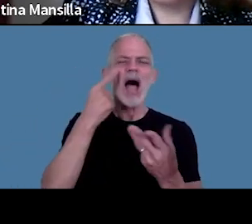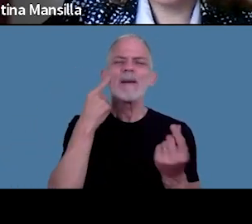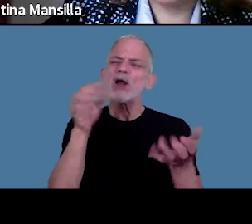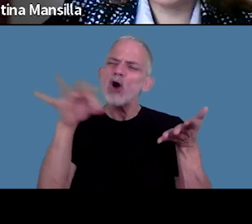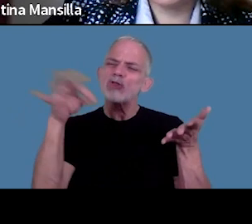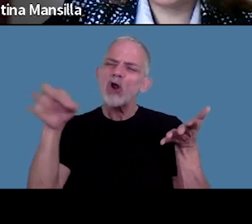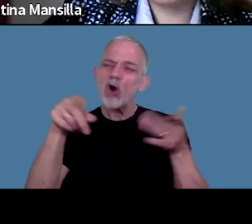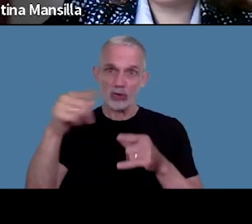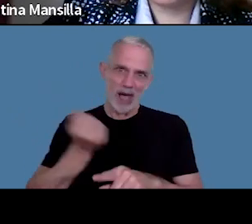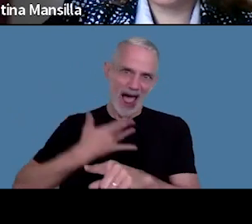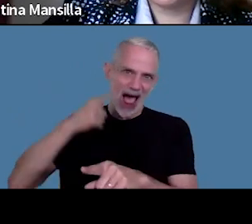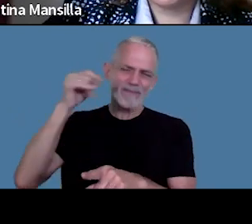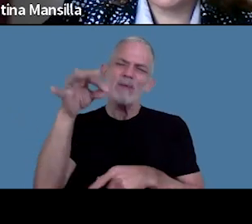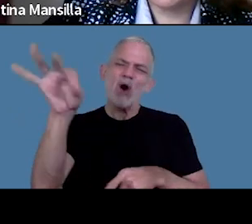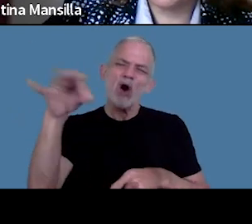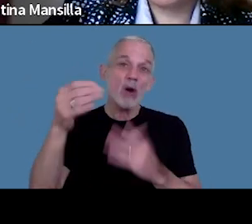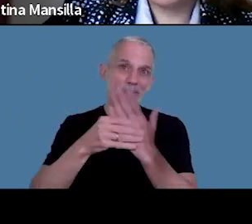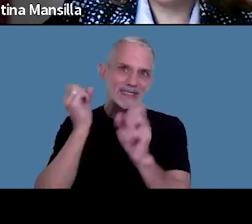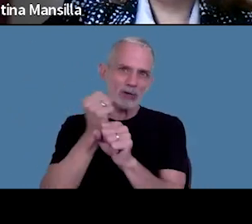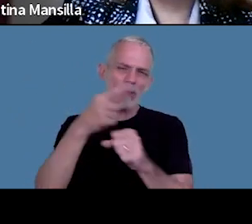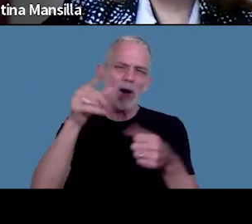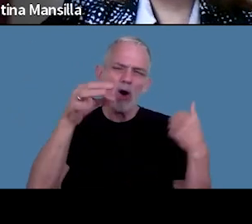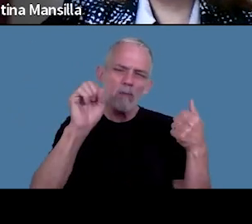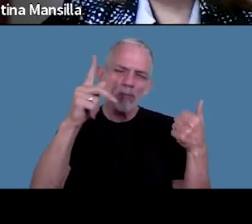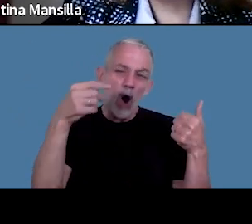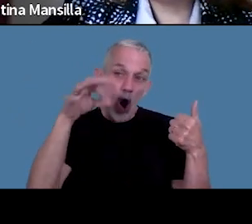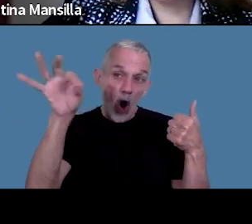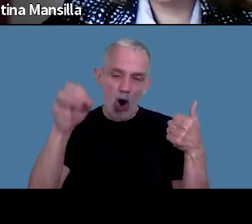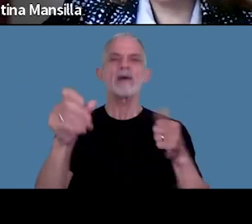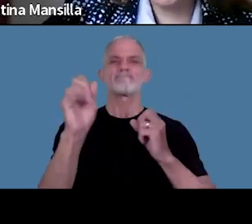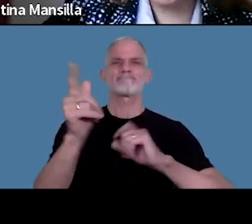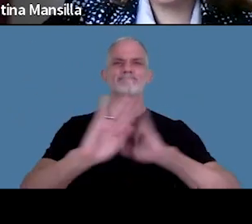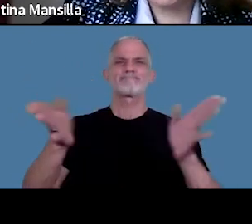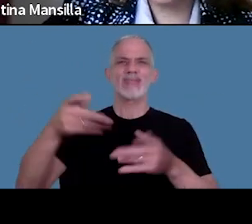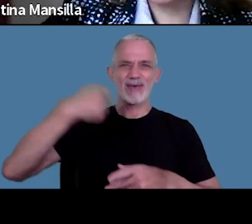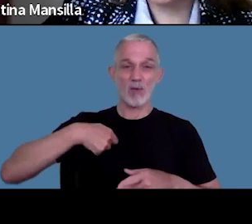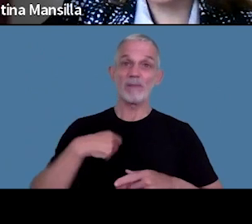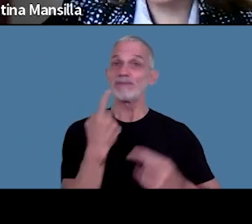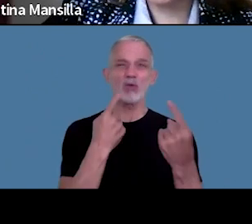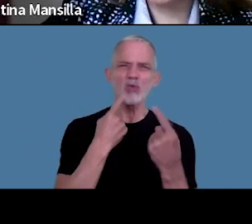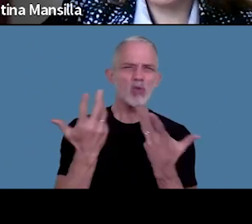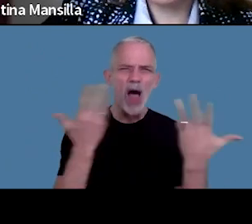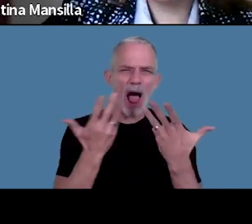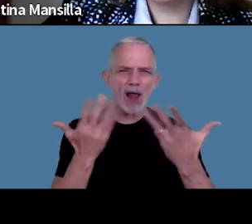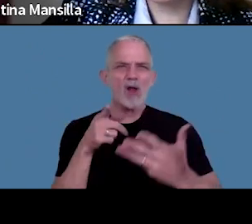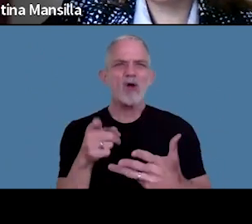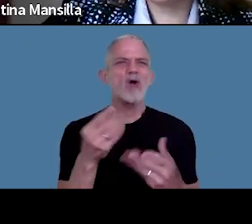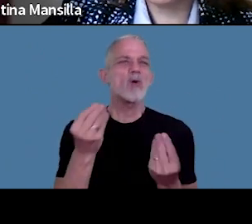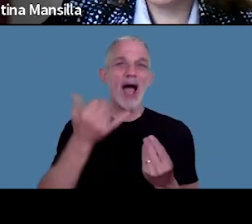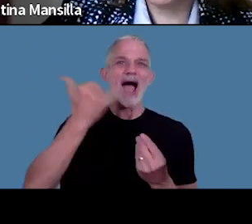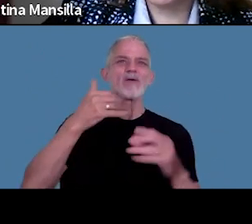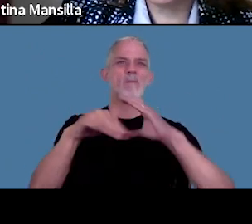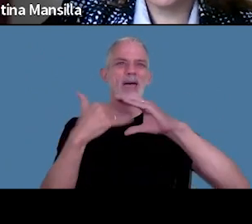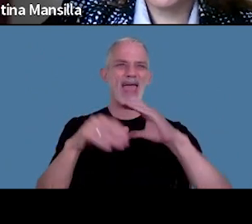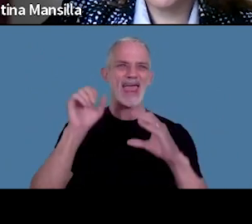por parte de AFIP y el ministerio de trabajo cualquier consulta dudo o inquietud hay un correo